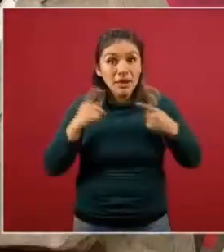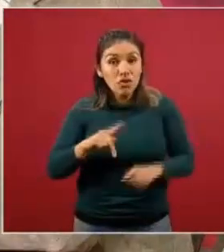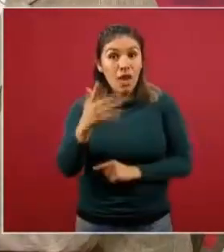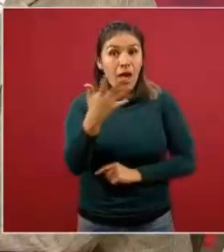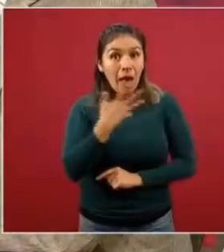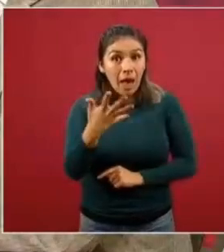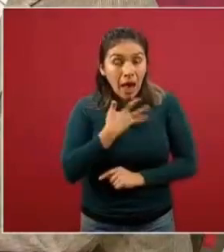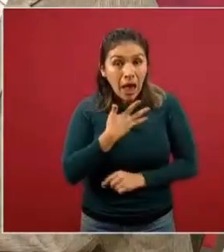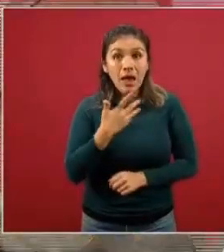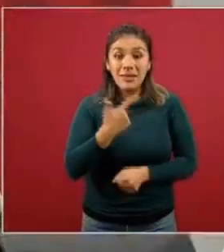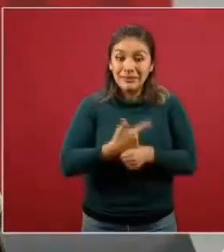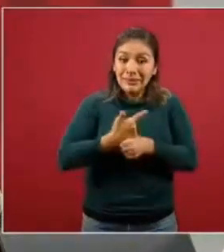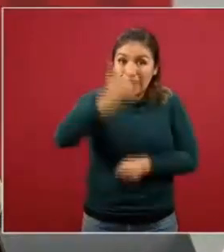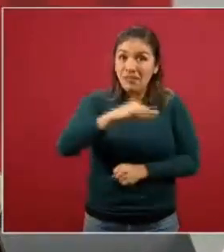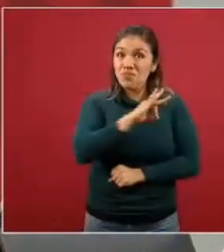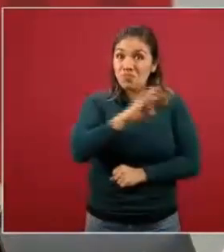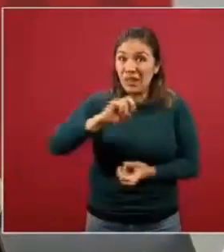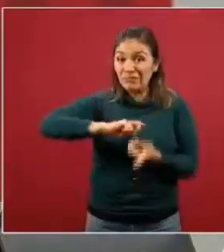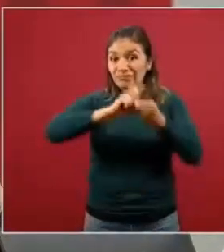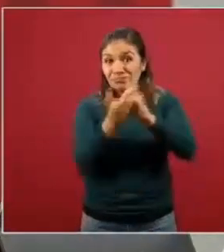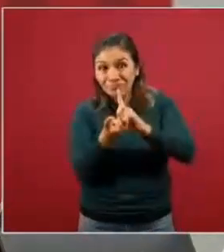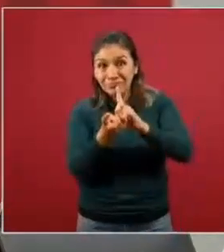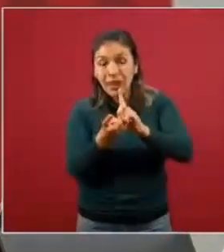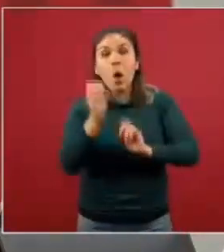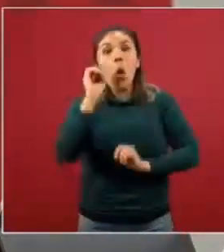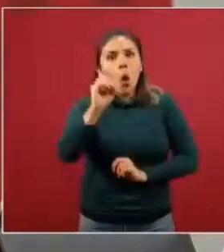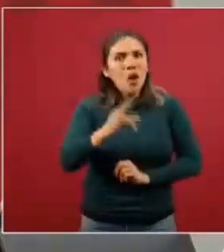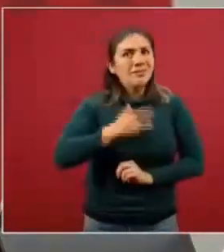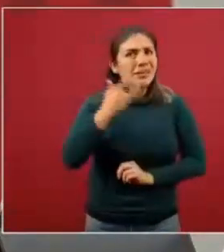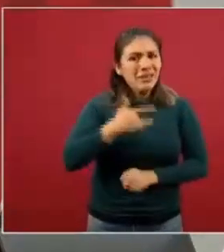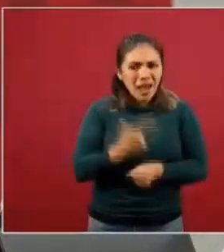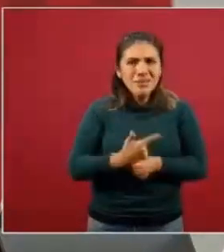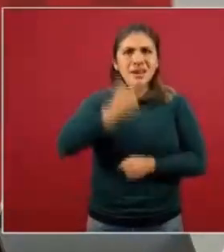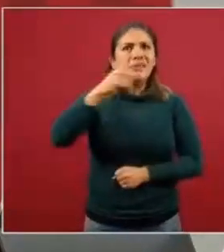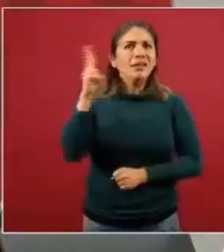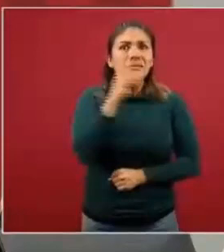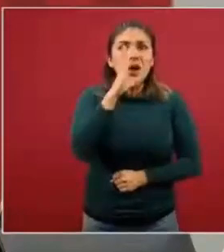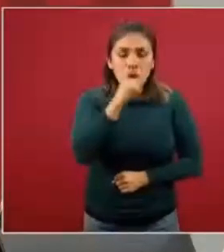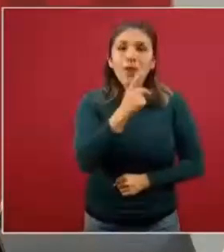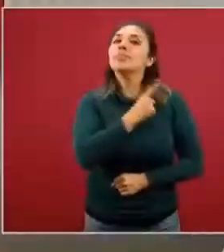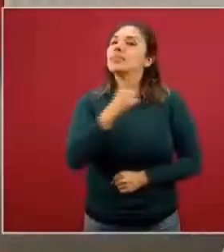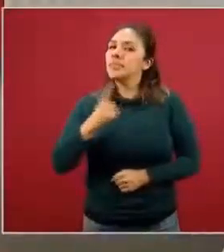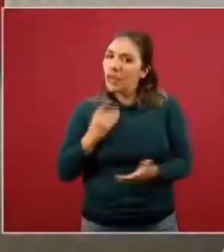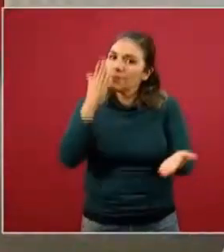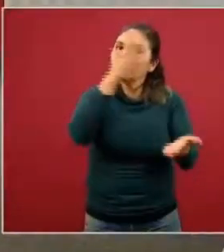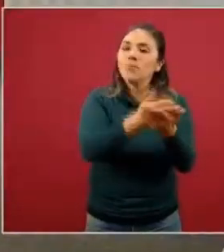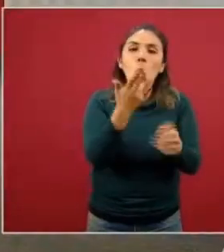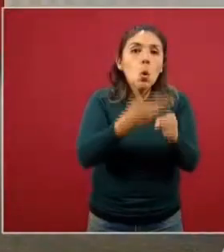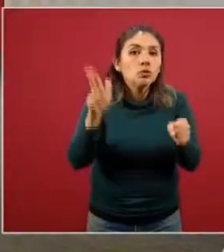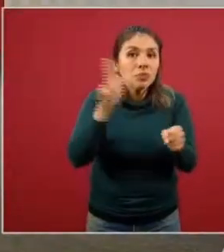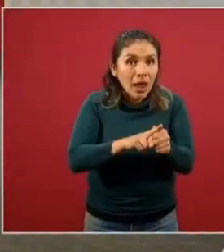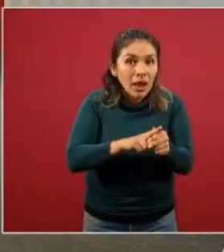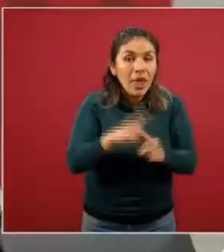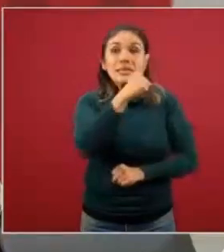factores de riesgo o que presenten síntomas graves, deben ir al hospital y el 100